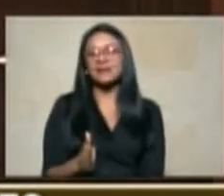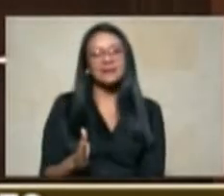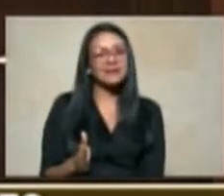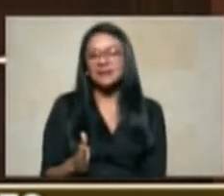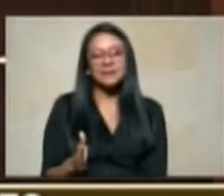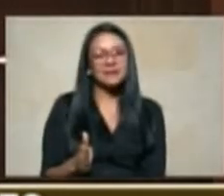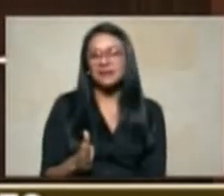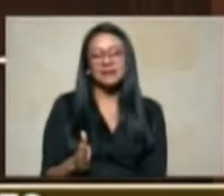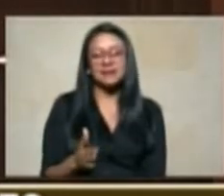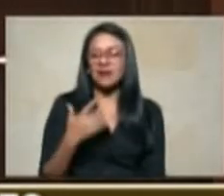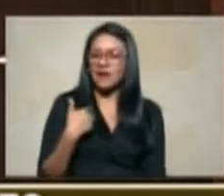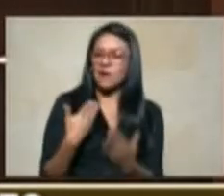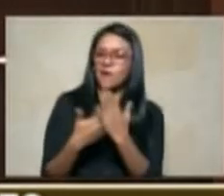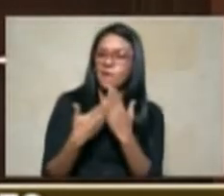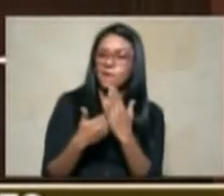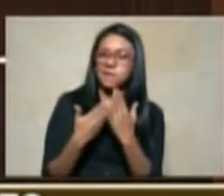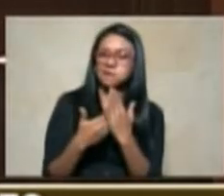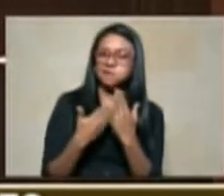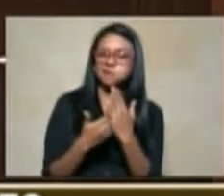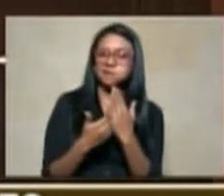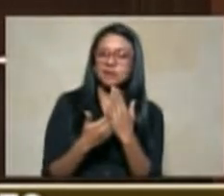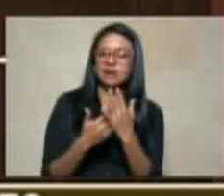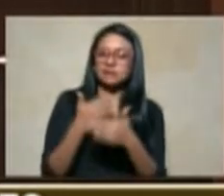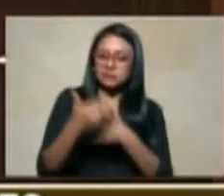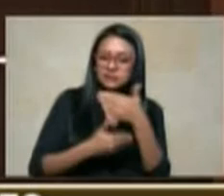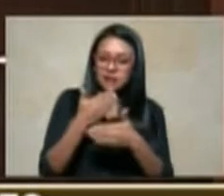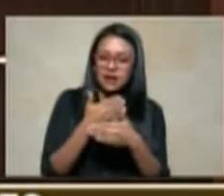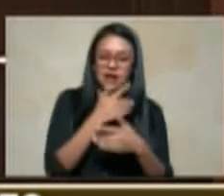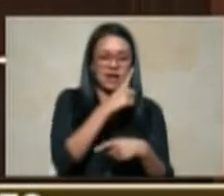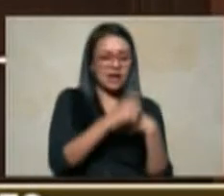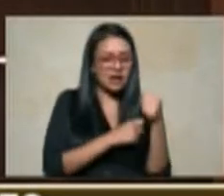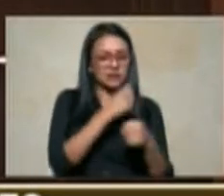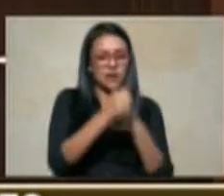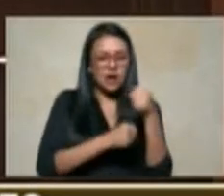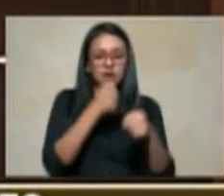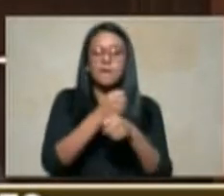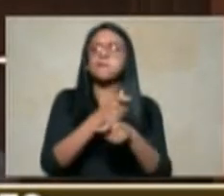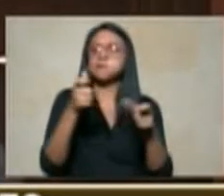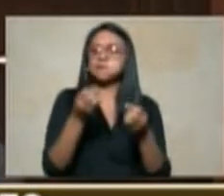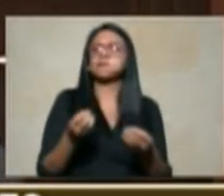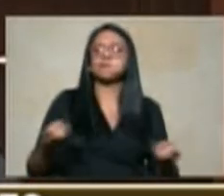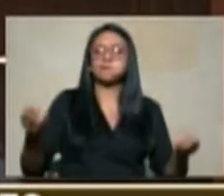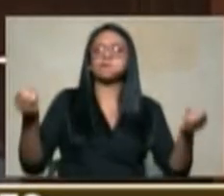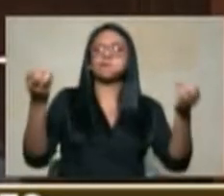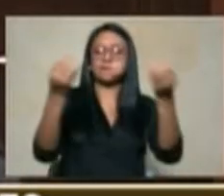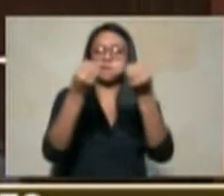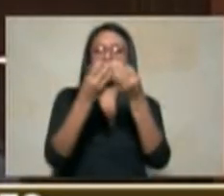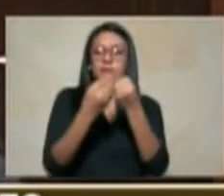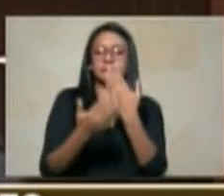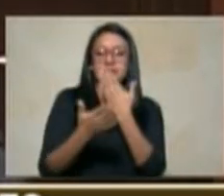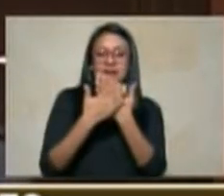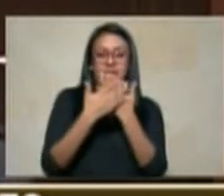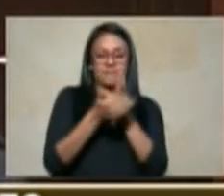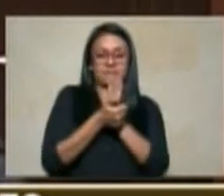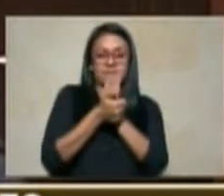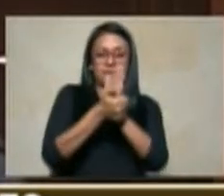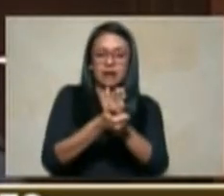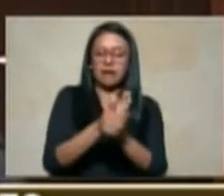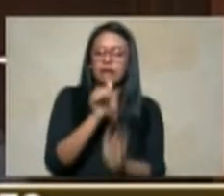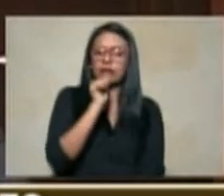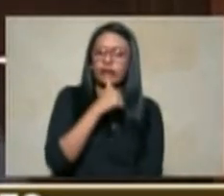el grave daño que la mayoría de quienes activan el mecanismo sufrieron en diferentes zonas del país